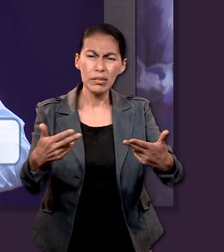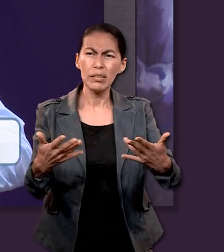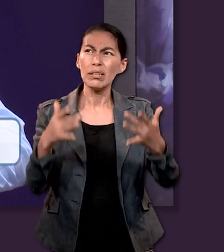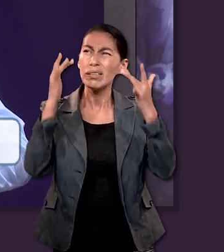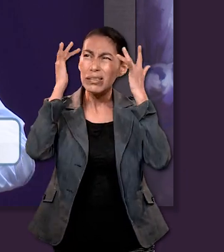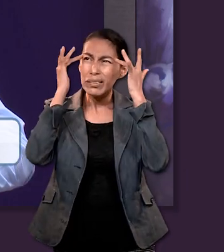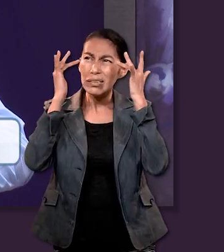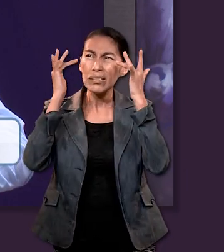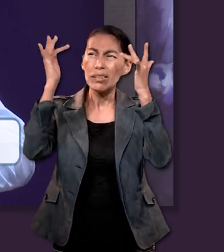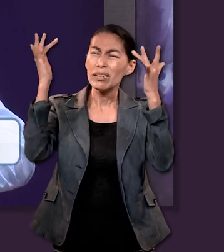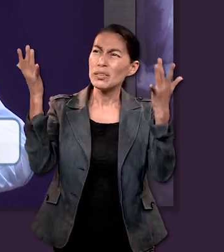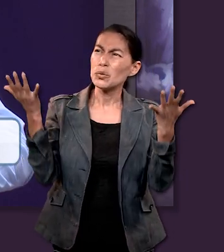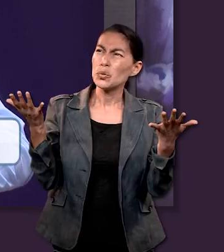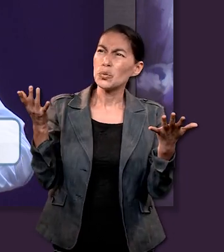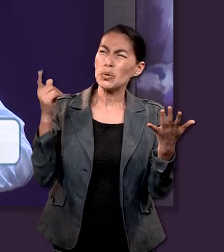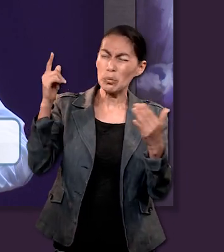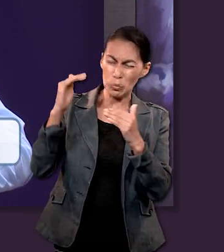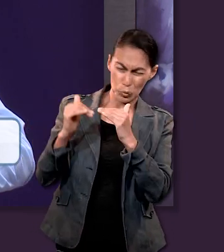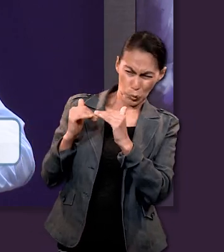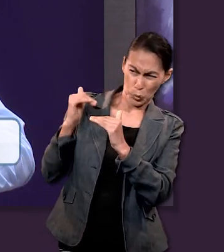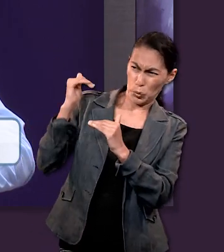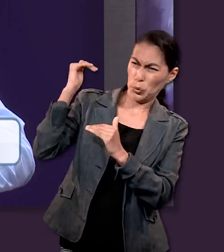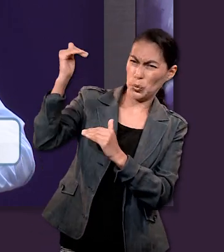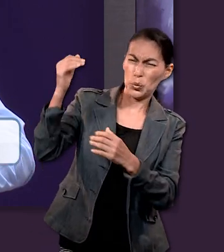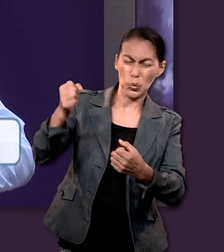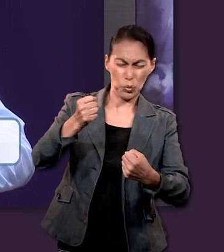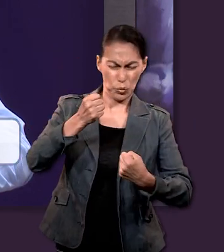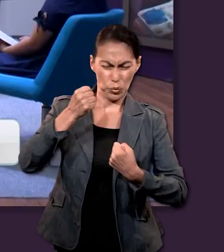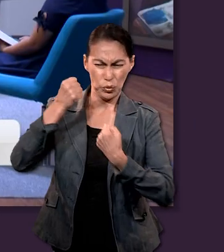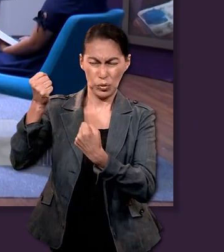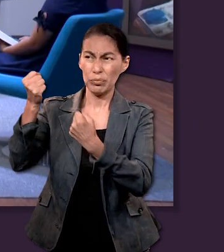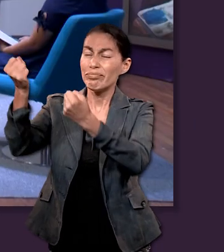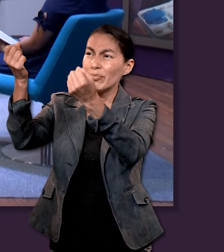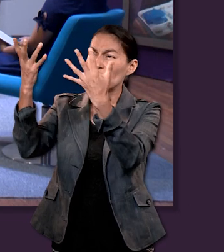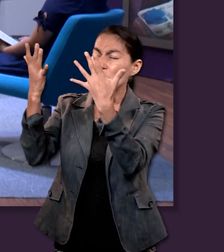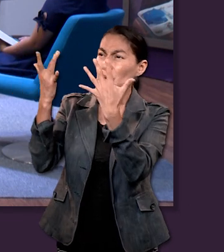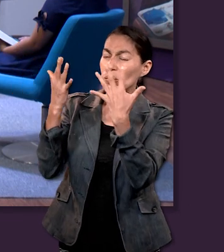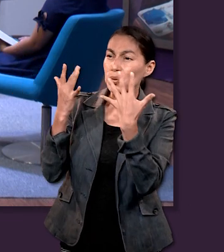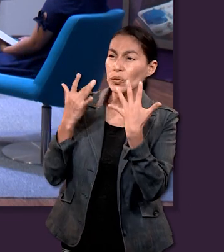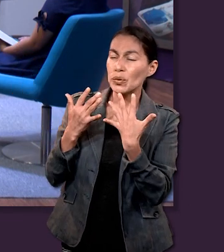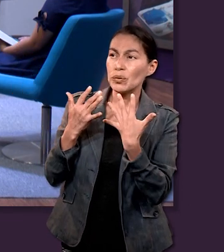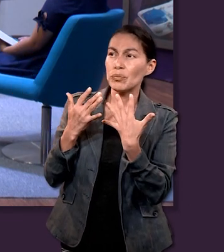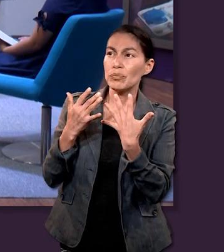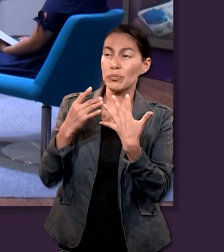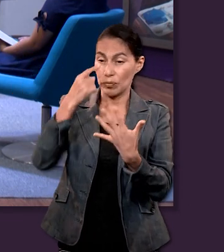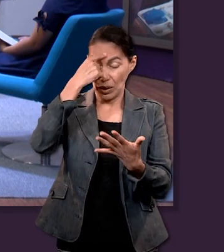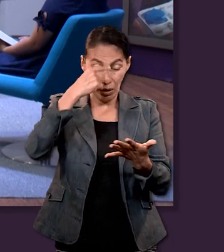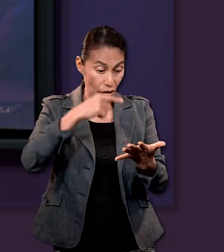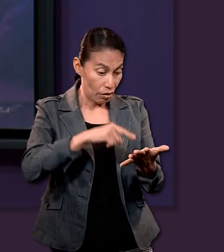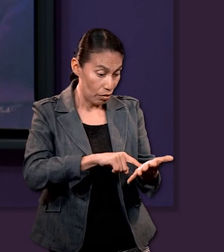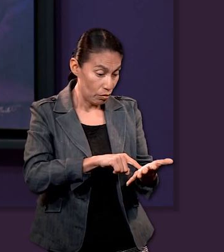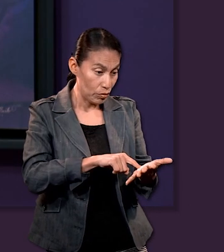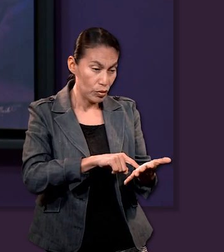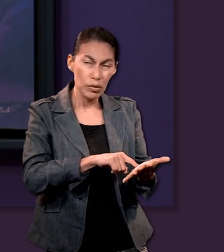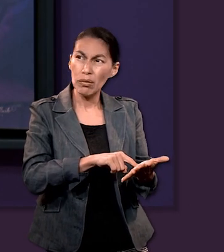riqueza de la gloria de su herencia en los santos. Y cuál de la superminente grandeza de su poder para con nosotros los